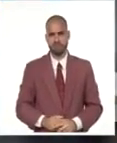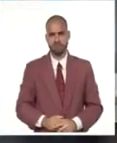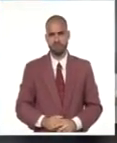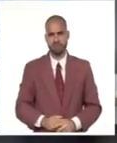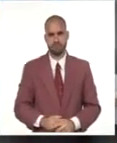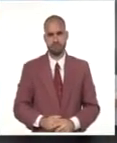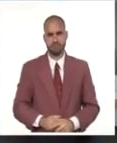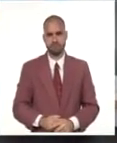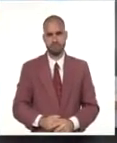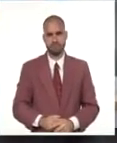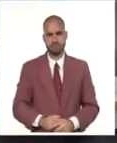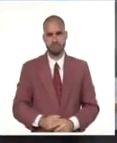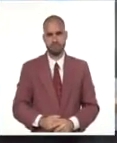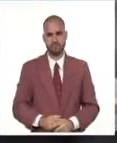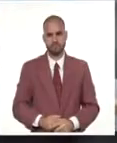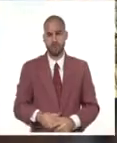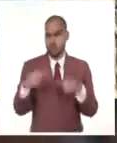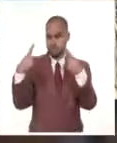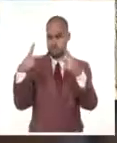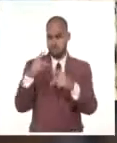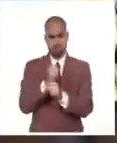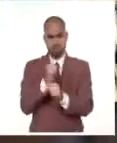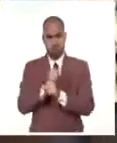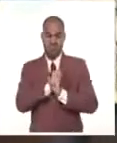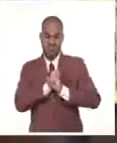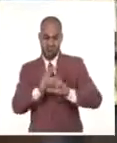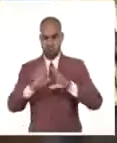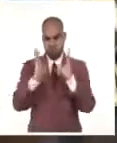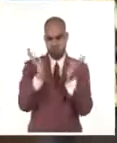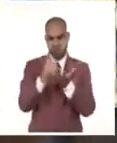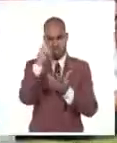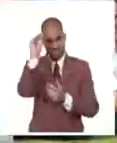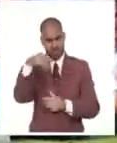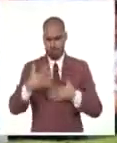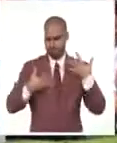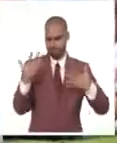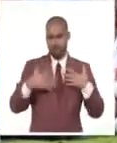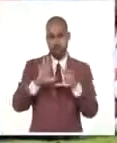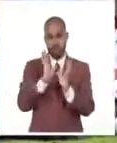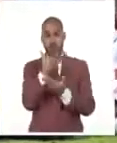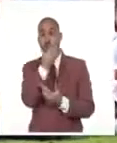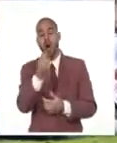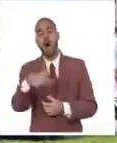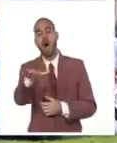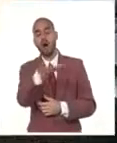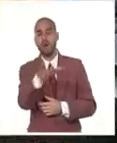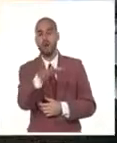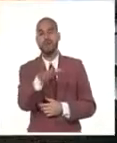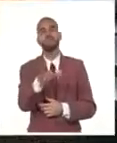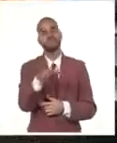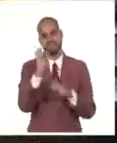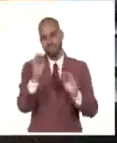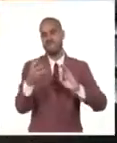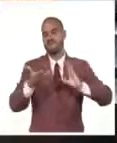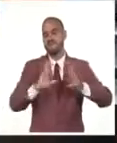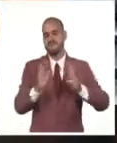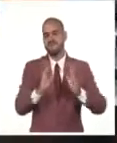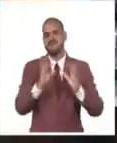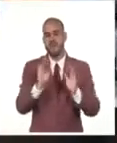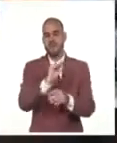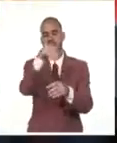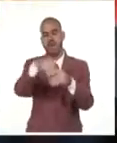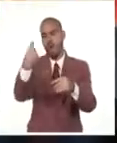La ejemplaridad y el rigor profesional, tanto como la alegría y el desenfado de los más jóvenes, son elementos distintivos de esta